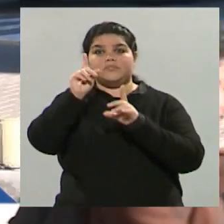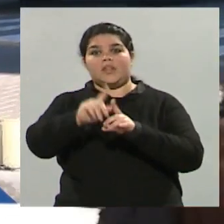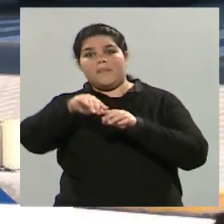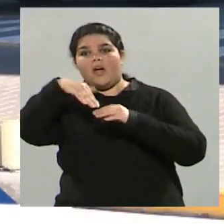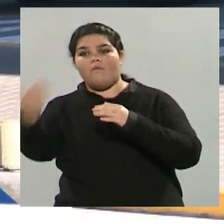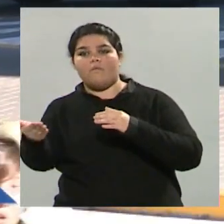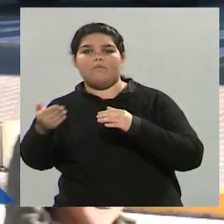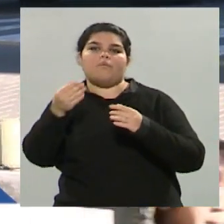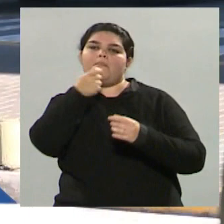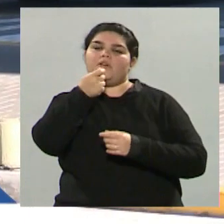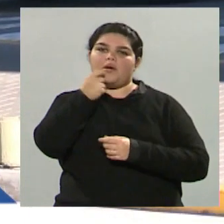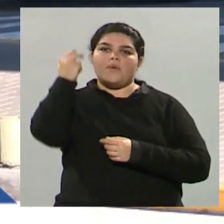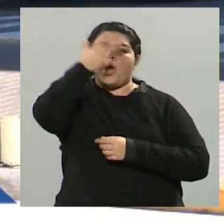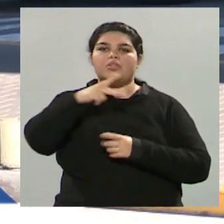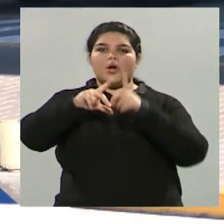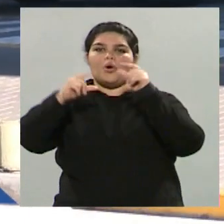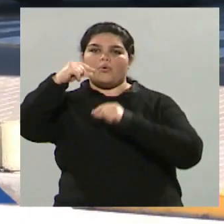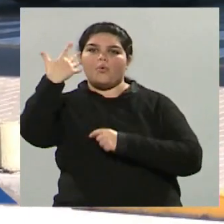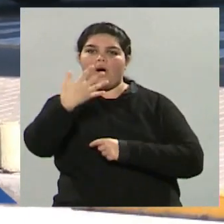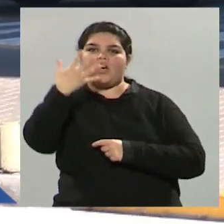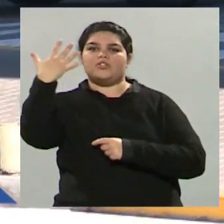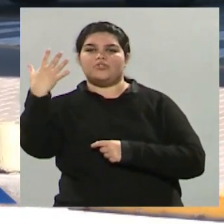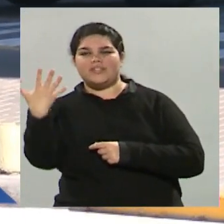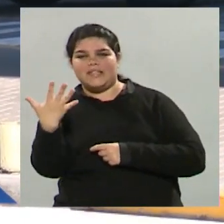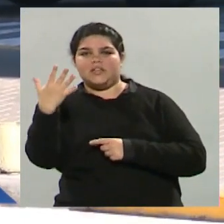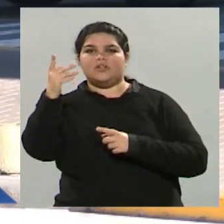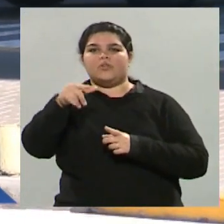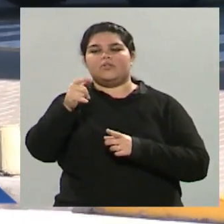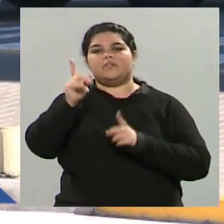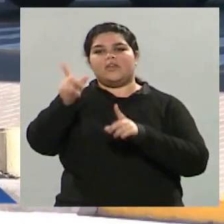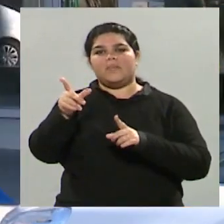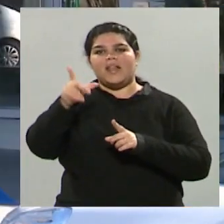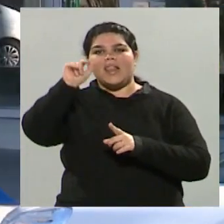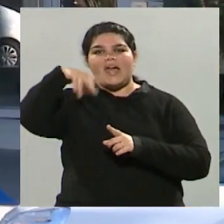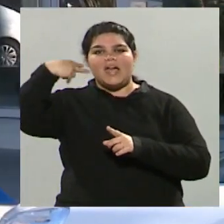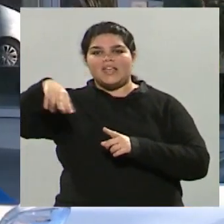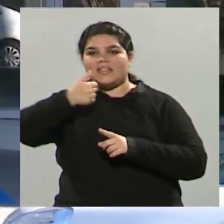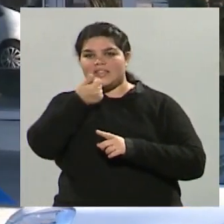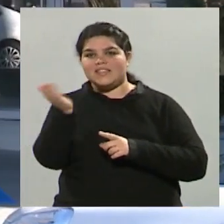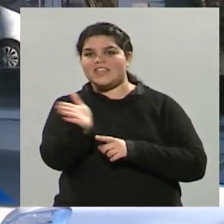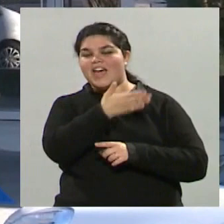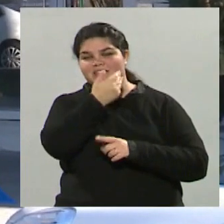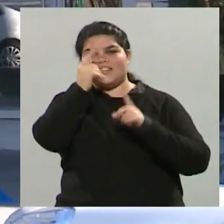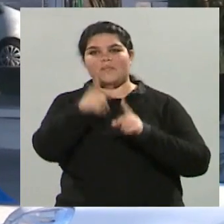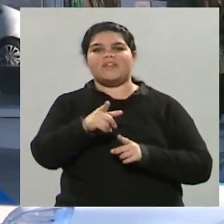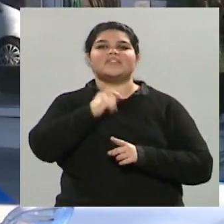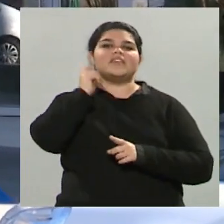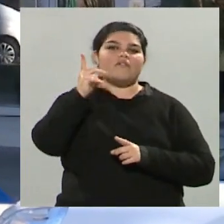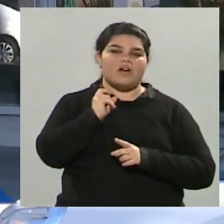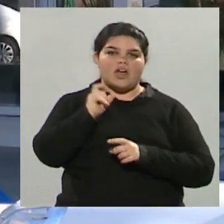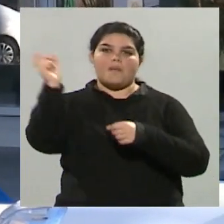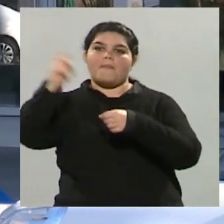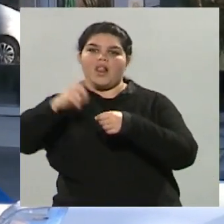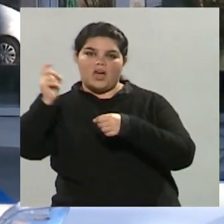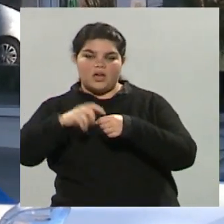hotelería de cuatro y cinco estrellas en el sur, en Las Leñas, y en el sur de la provincia de San Rafael y Malargue, pero aquí en el